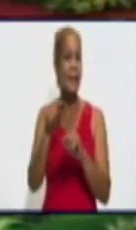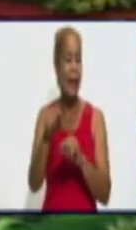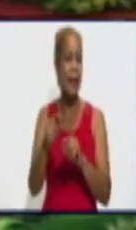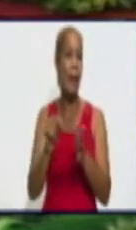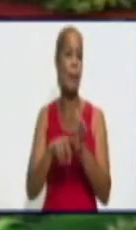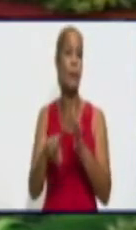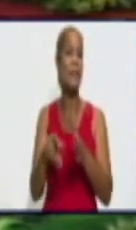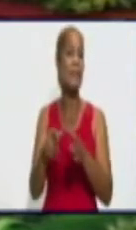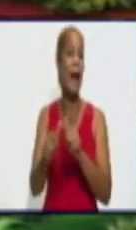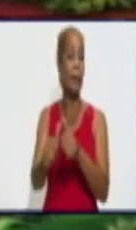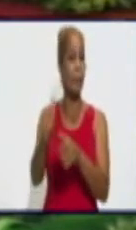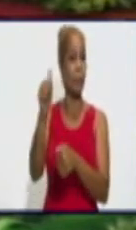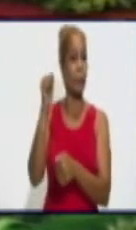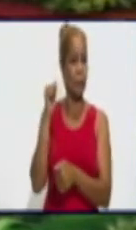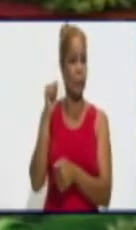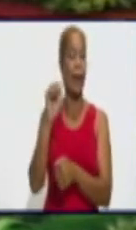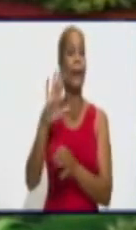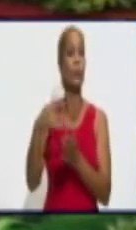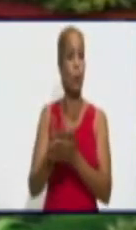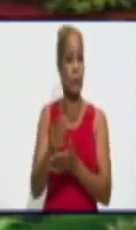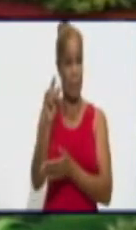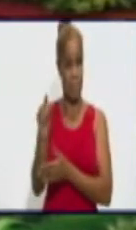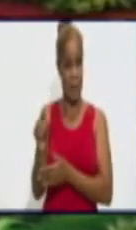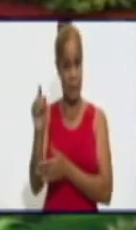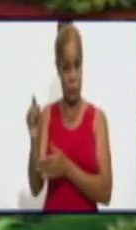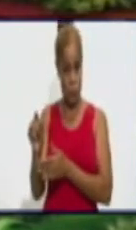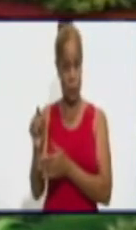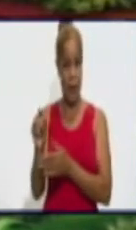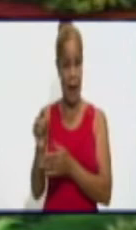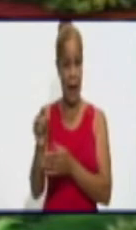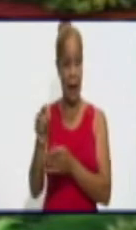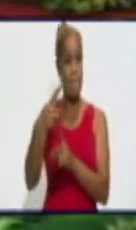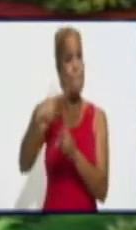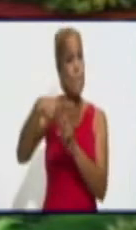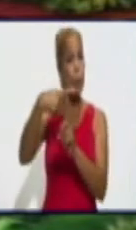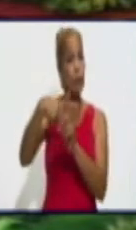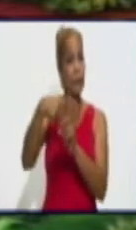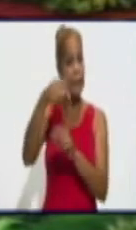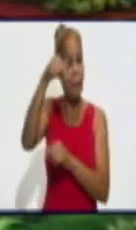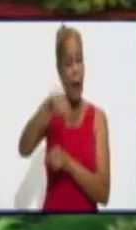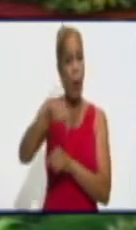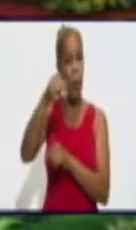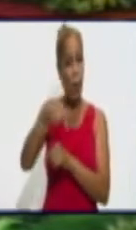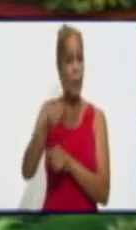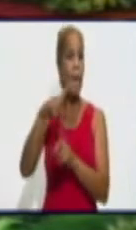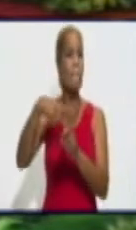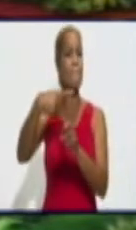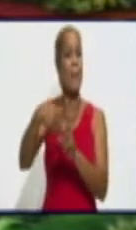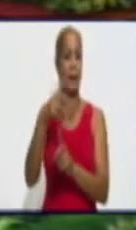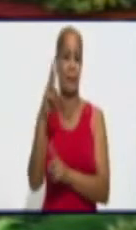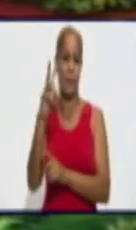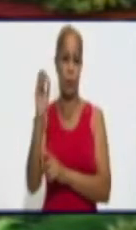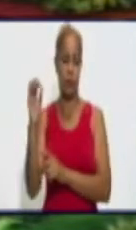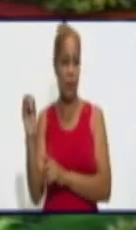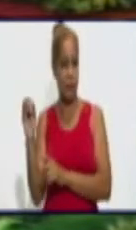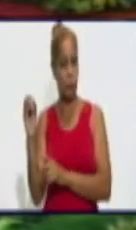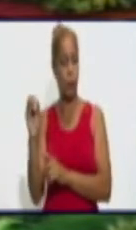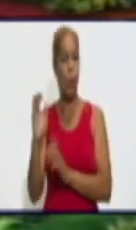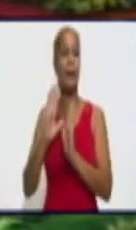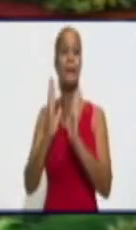provincia. Casos activos hoy, más de 200 entre los ingresados en Granma y en Santiago de Cuba.